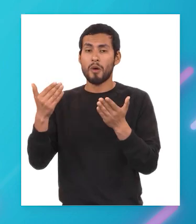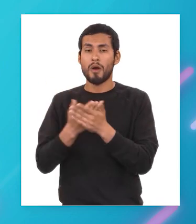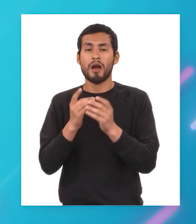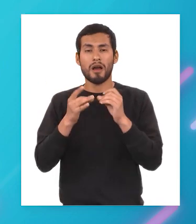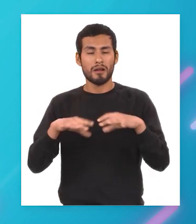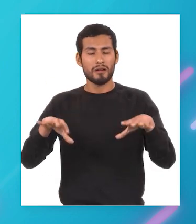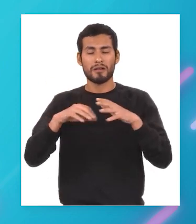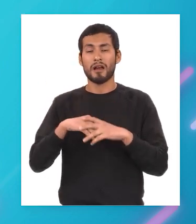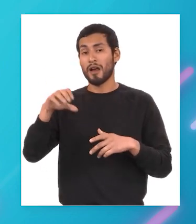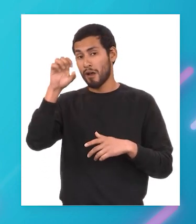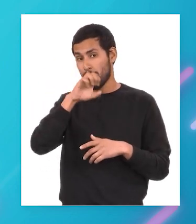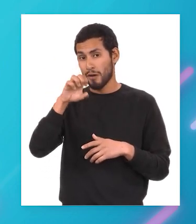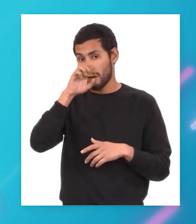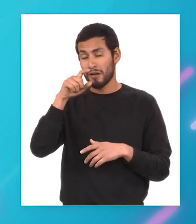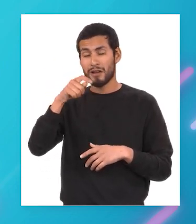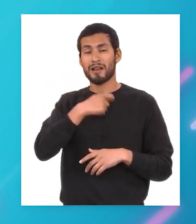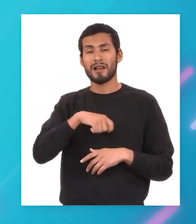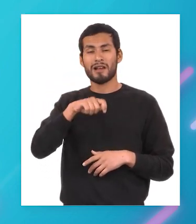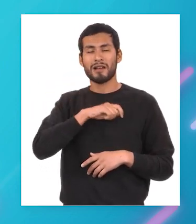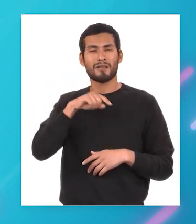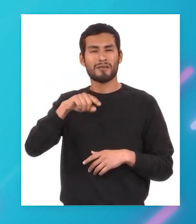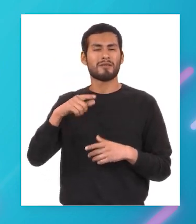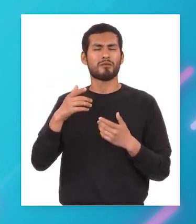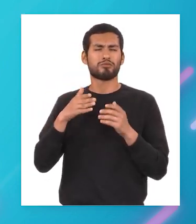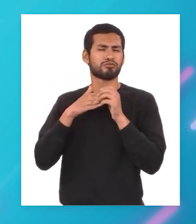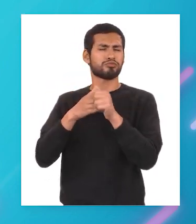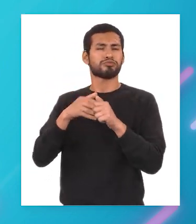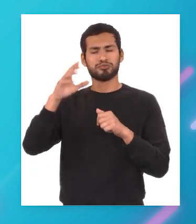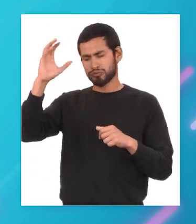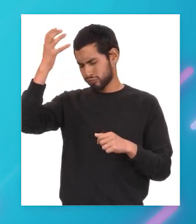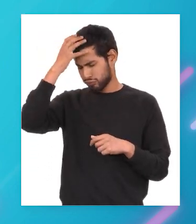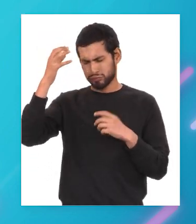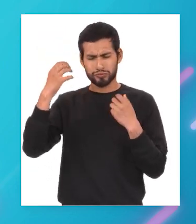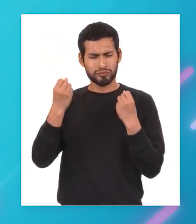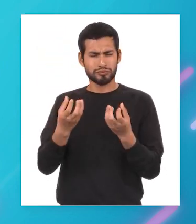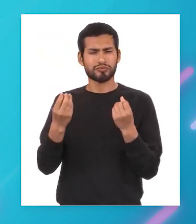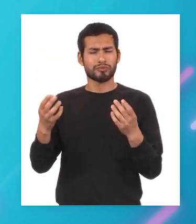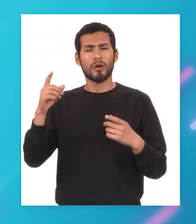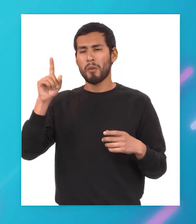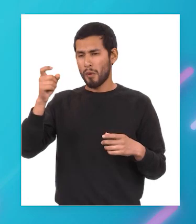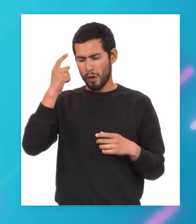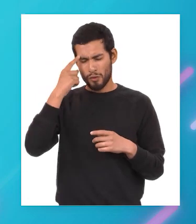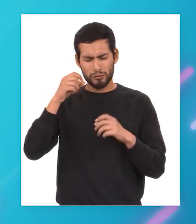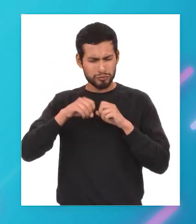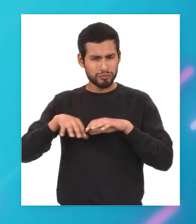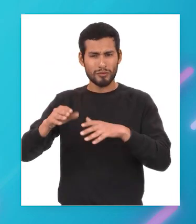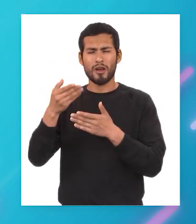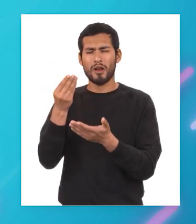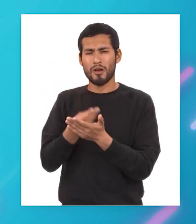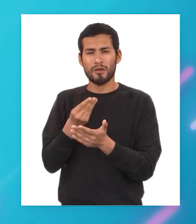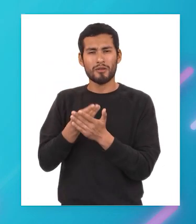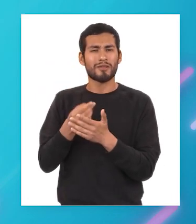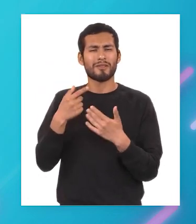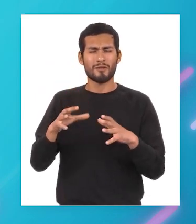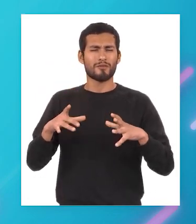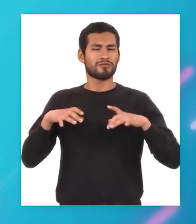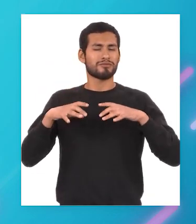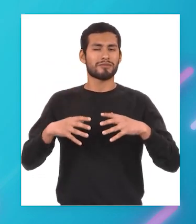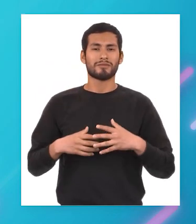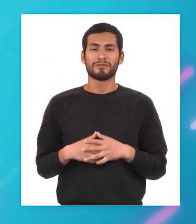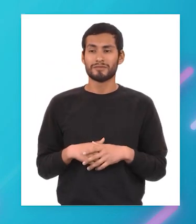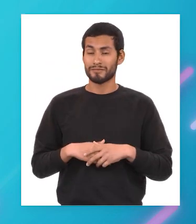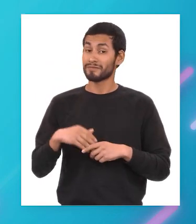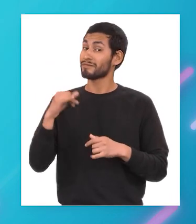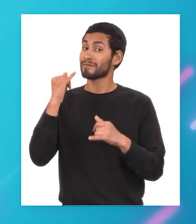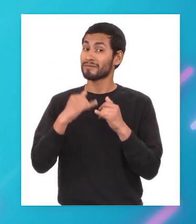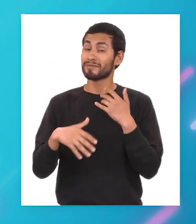expansión europea convirtió a españa en un país líder con una gran influencia política y una economía basada en riquezas